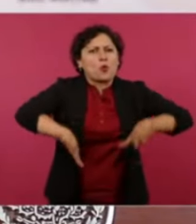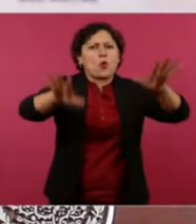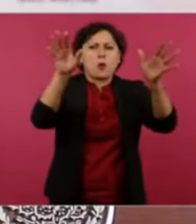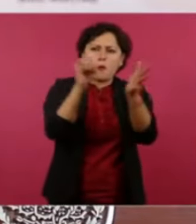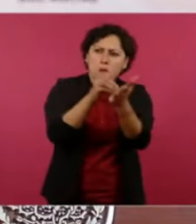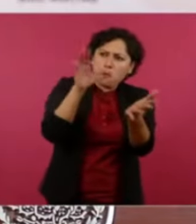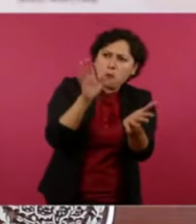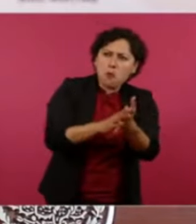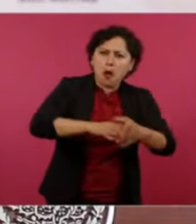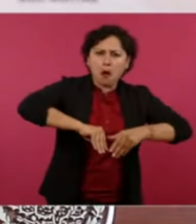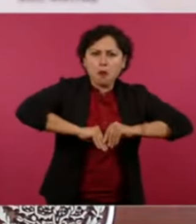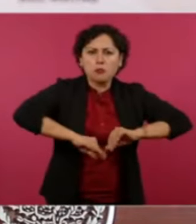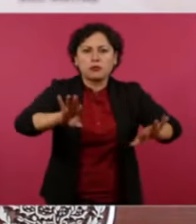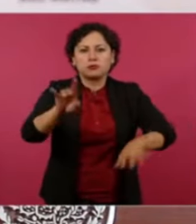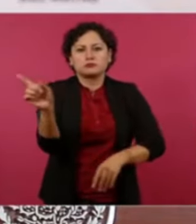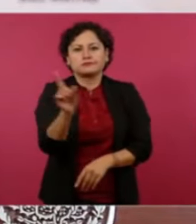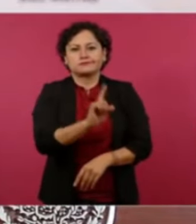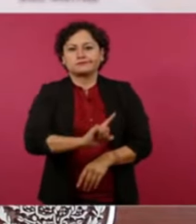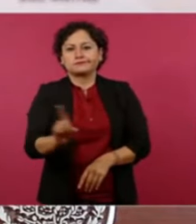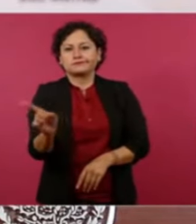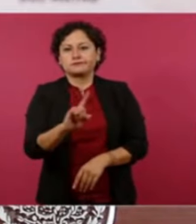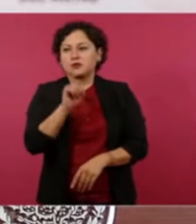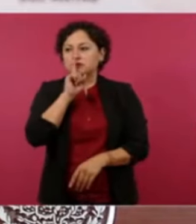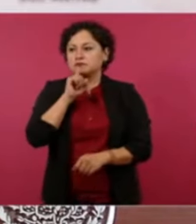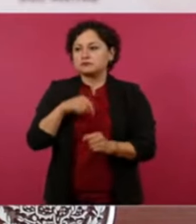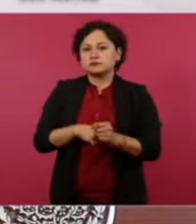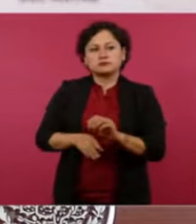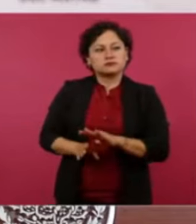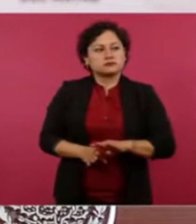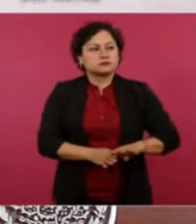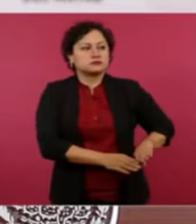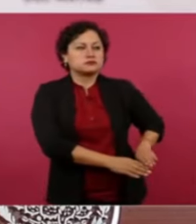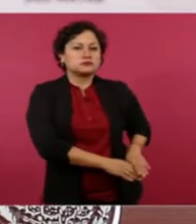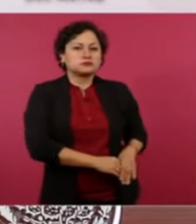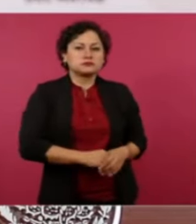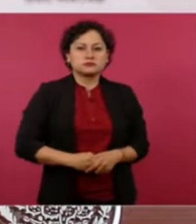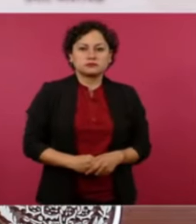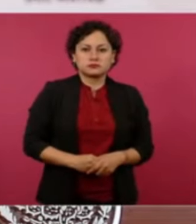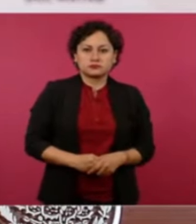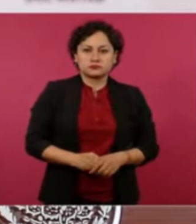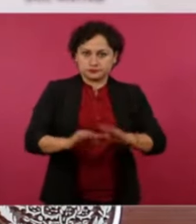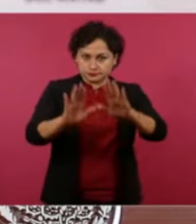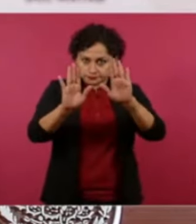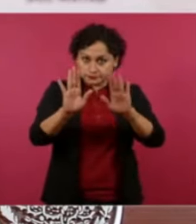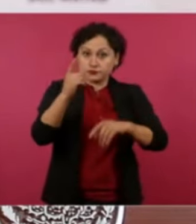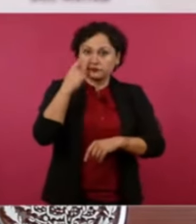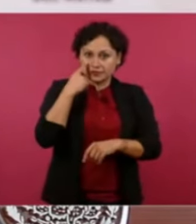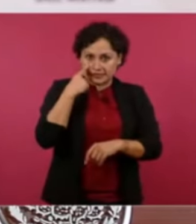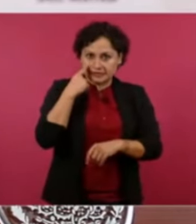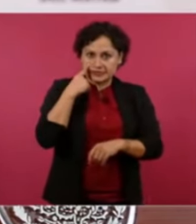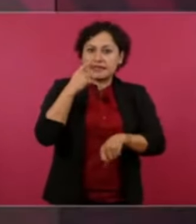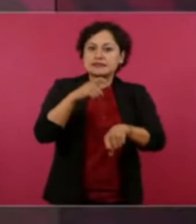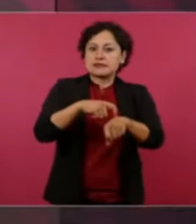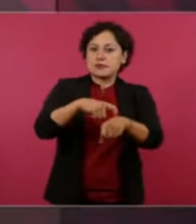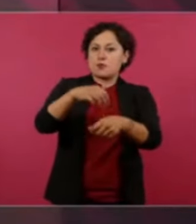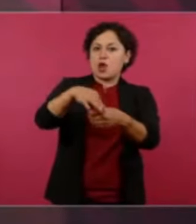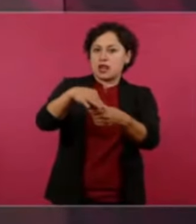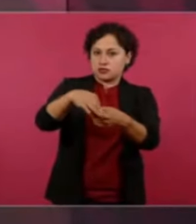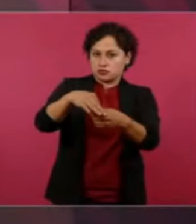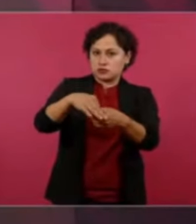Se ocultó. Y una vez que pasen las elecciones, hasta podemos leer aquí